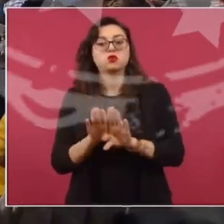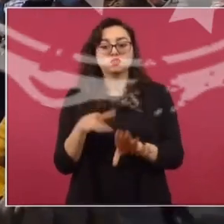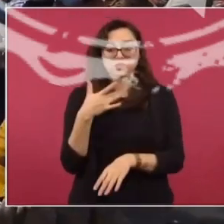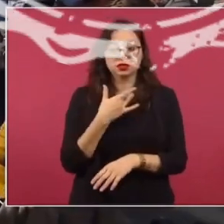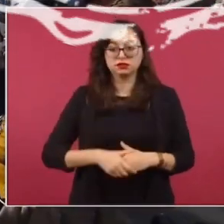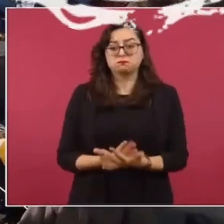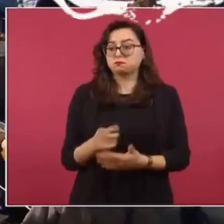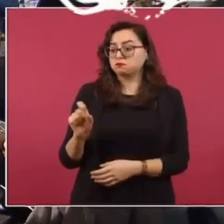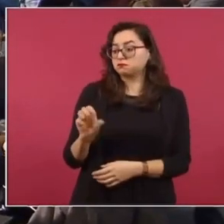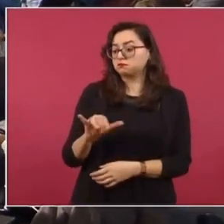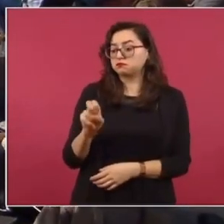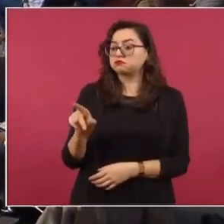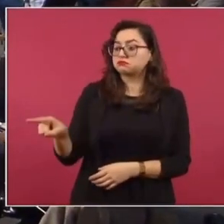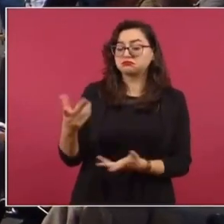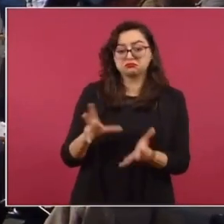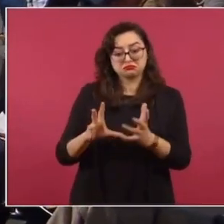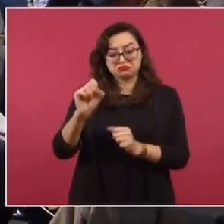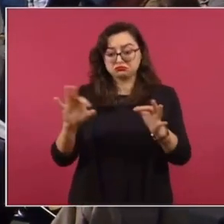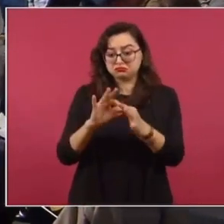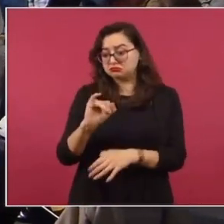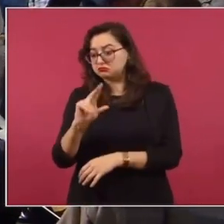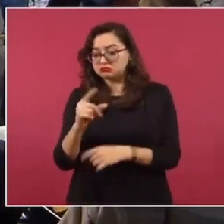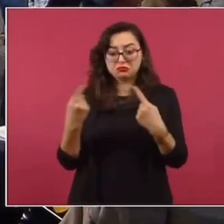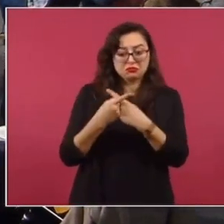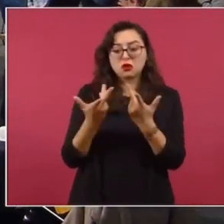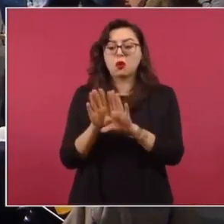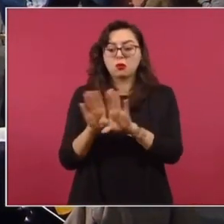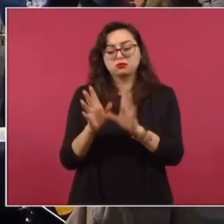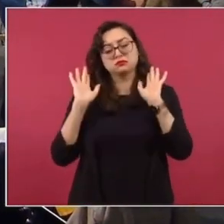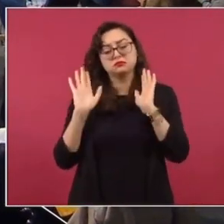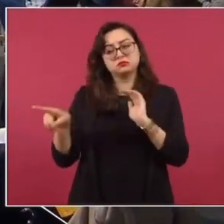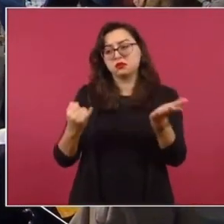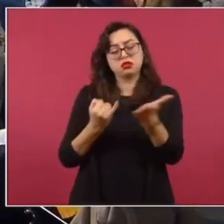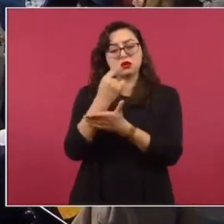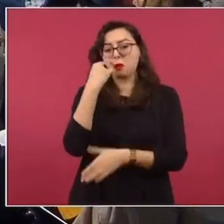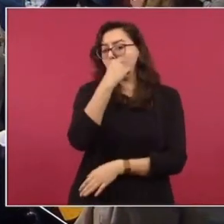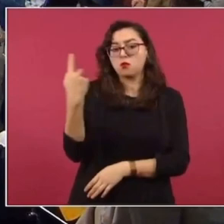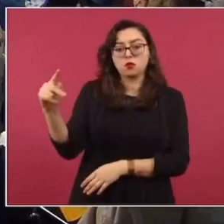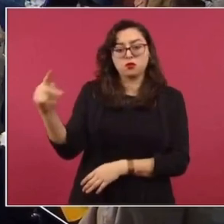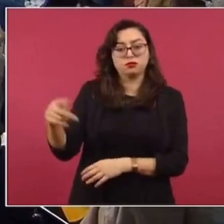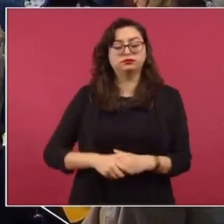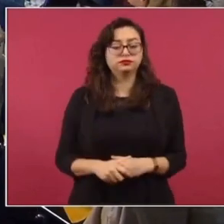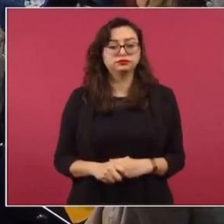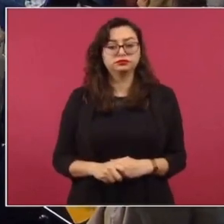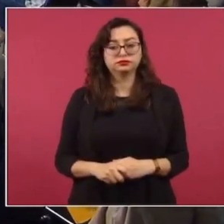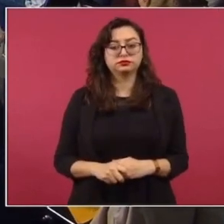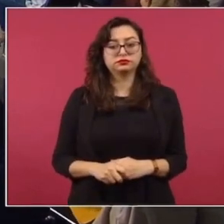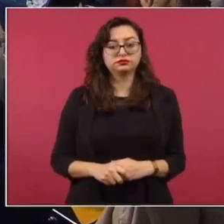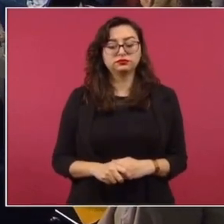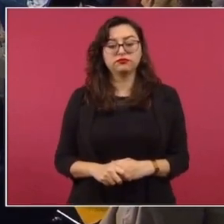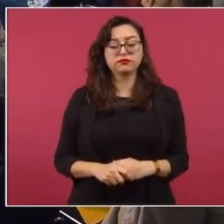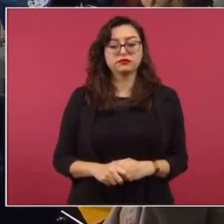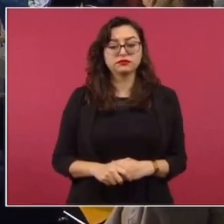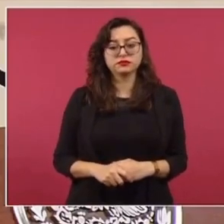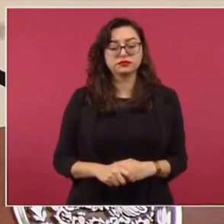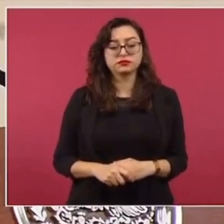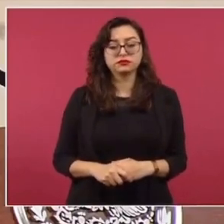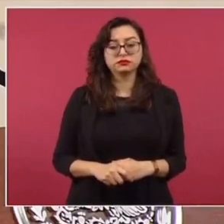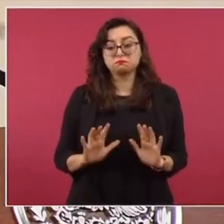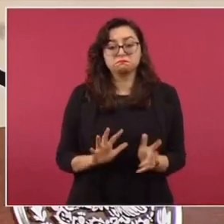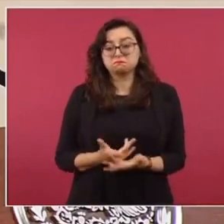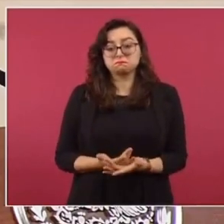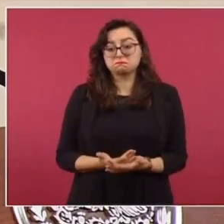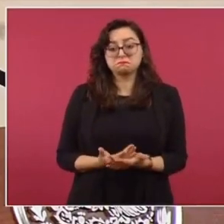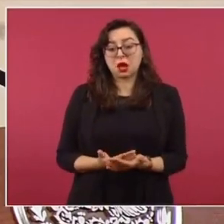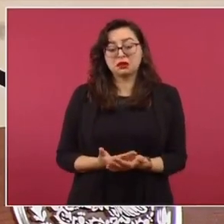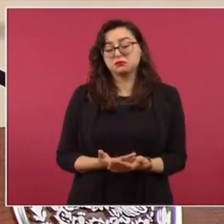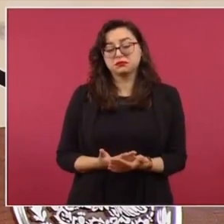Va a resolver la Corte sobre si es constitucional o no la ley electoral que propusimos y vamos a